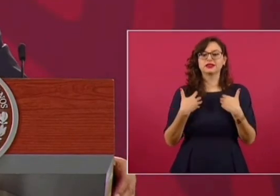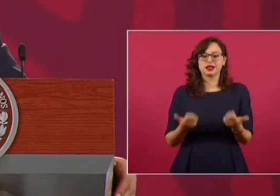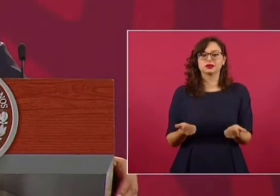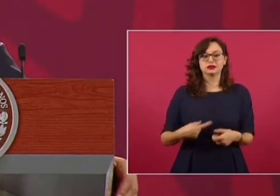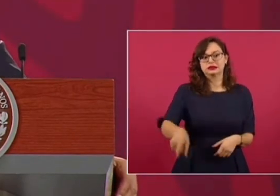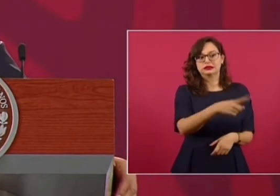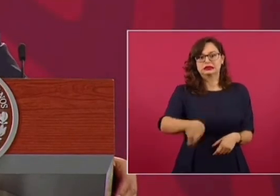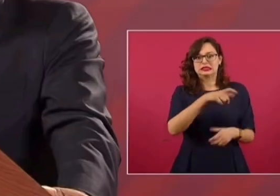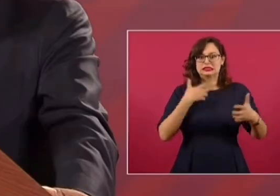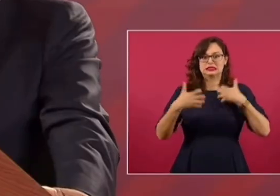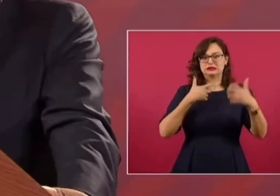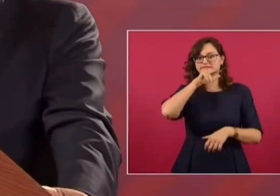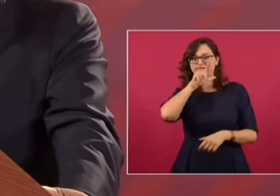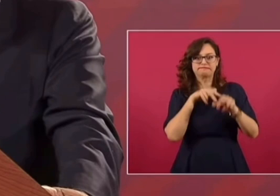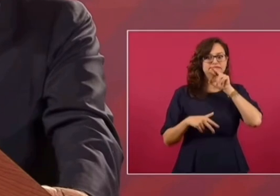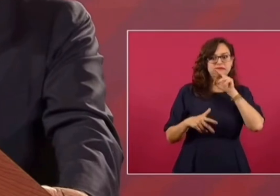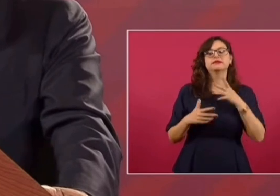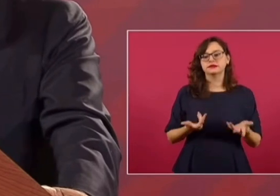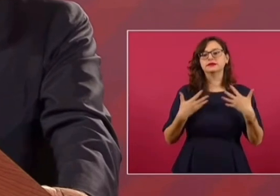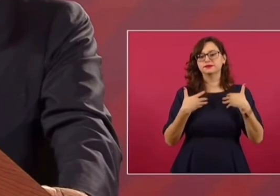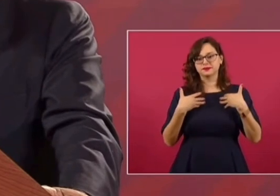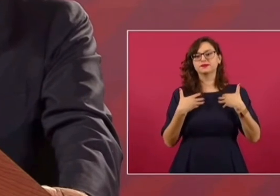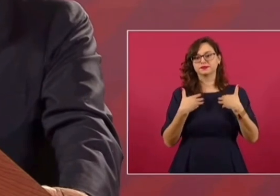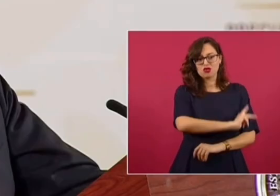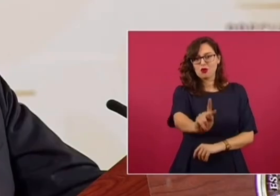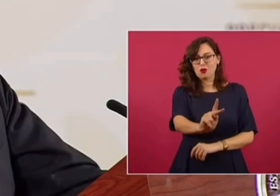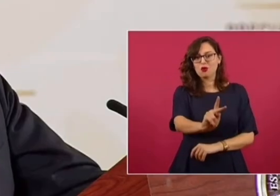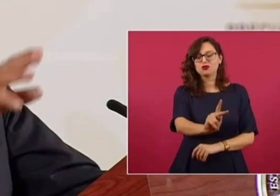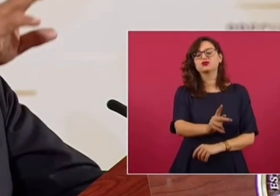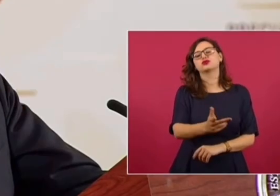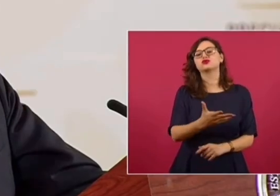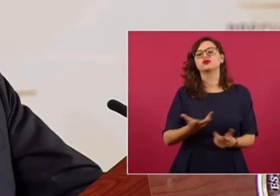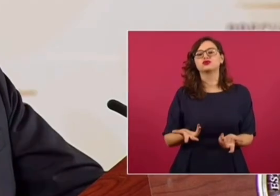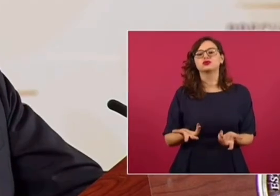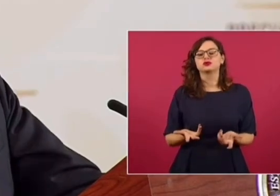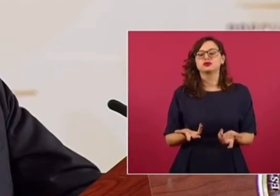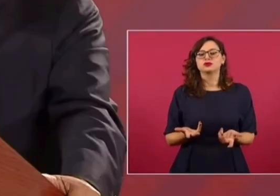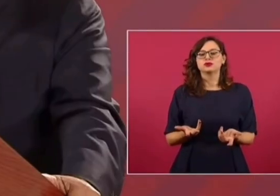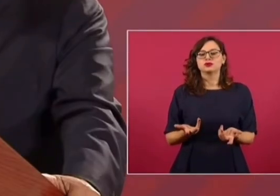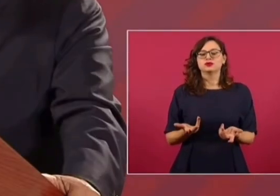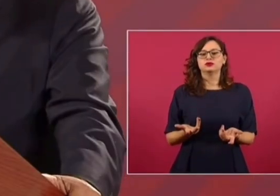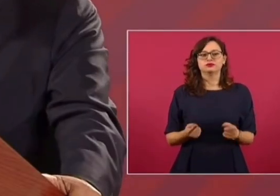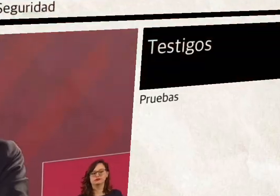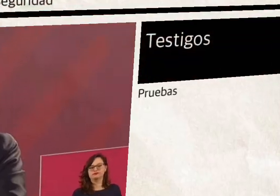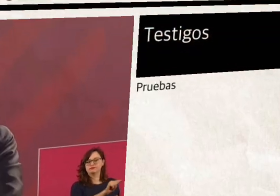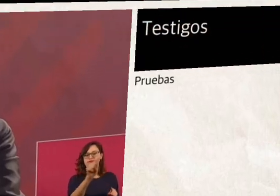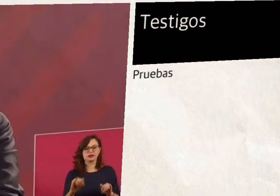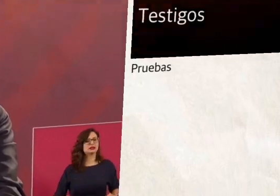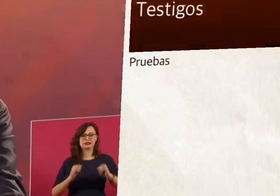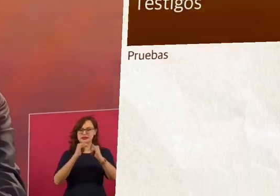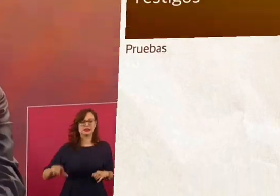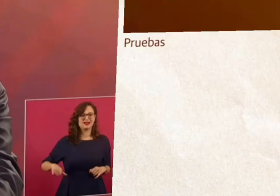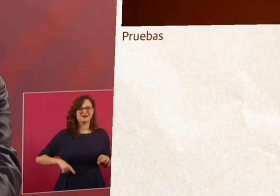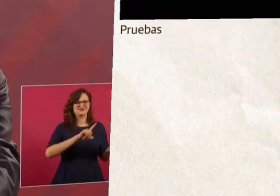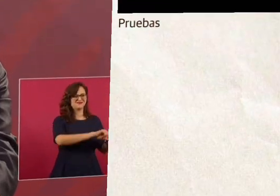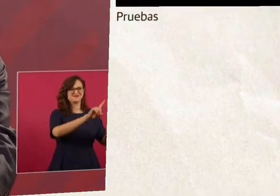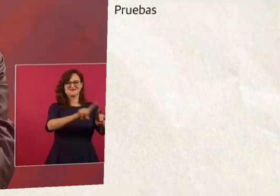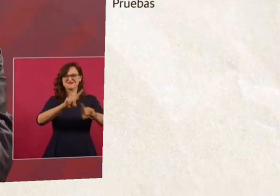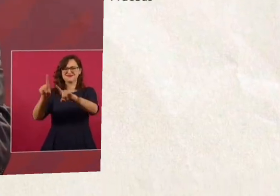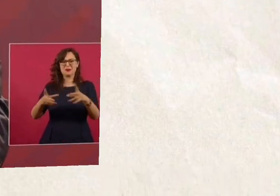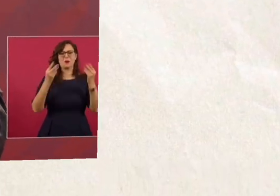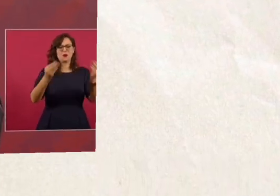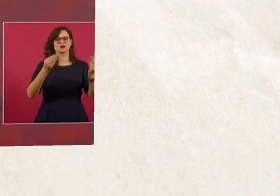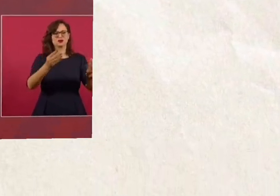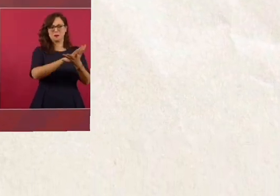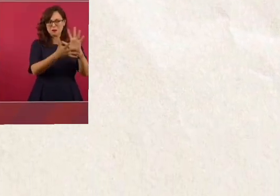preocupaciones y la gente que está ahí involucrada de participar de todos los sectores. Antier hablaba